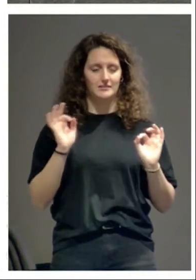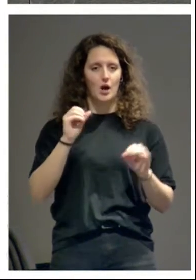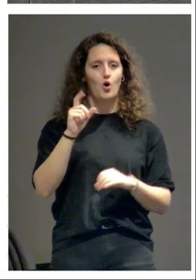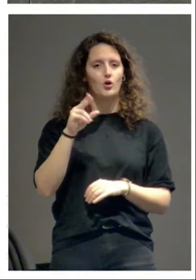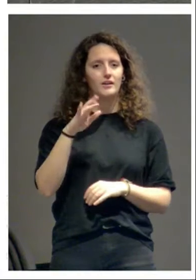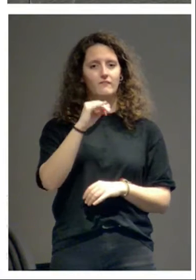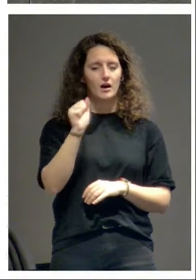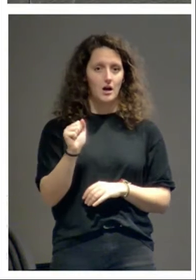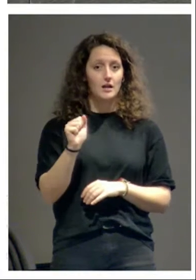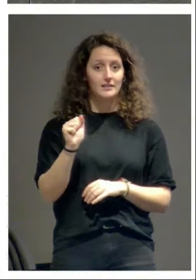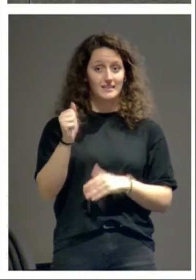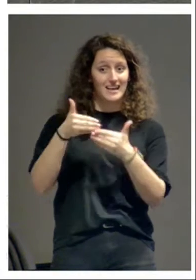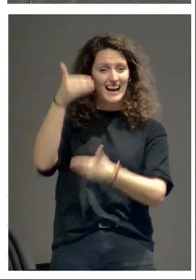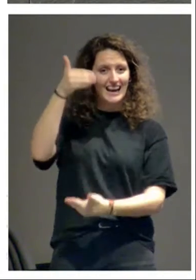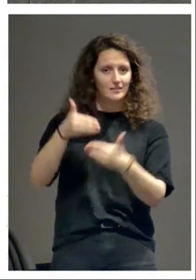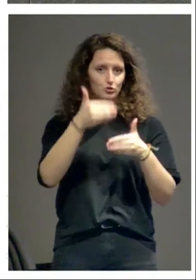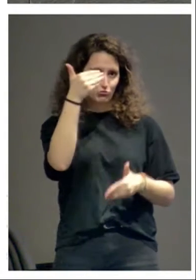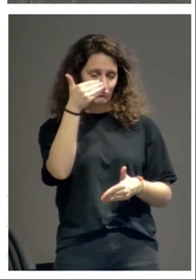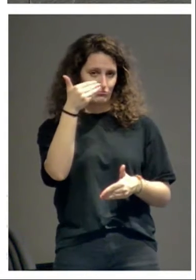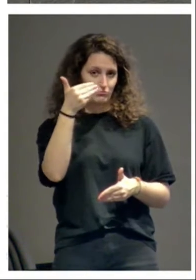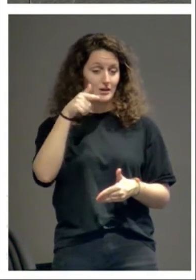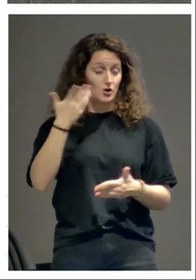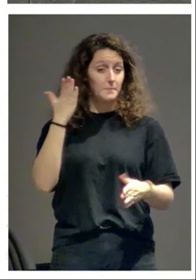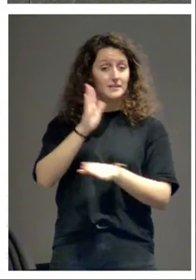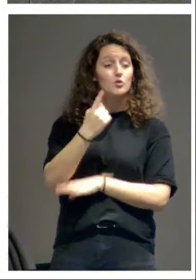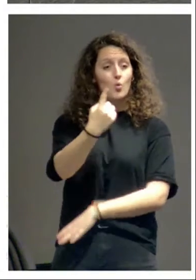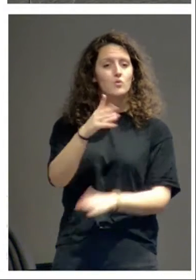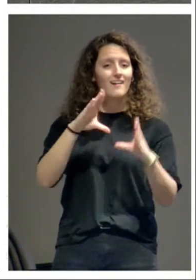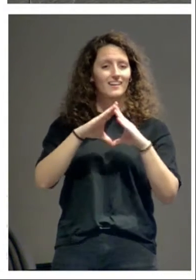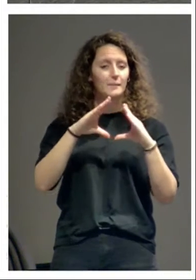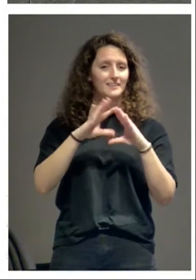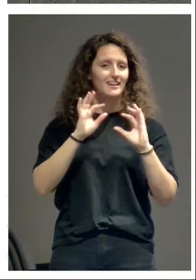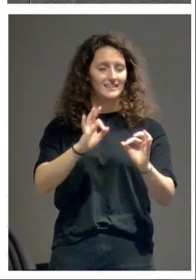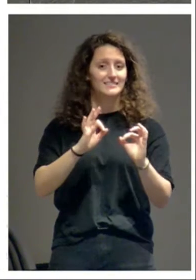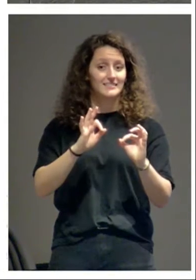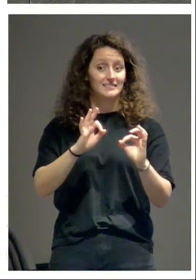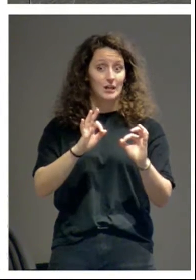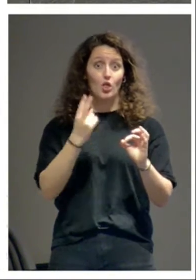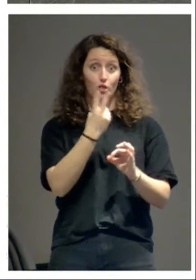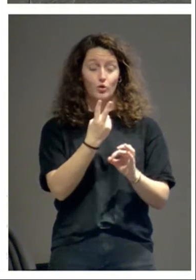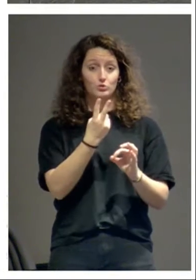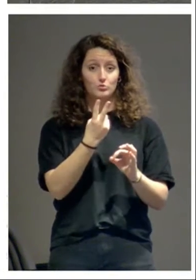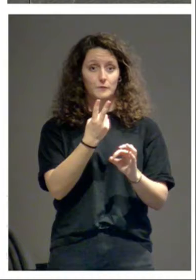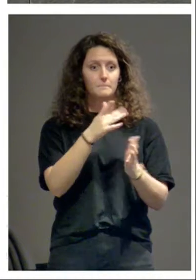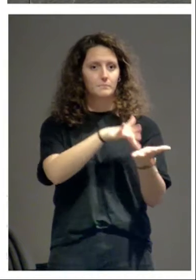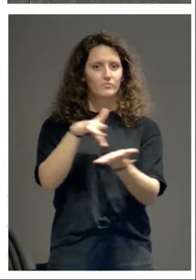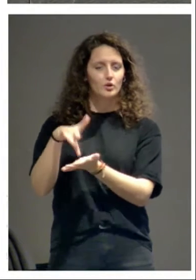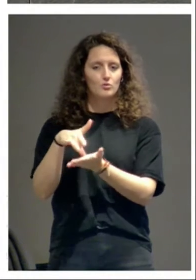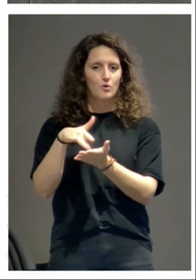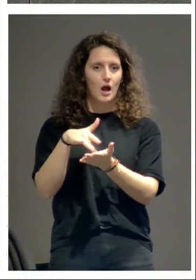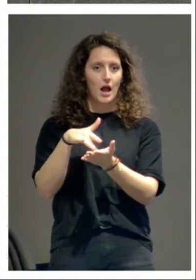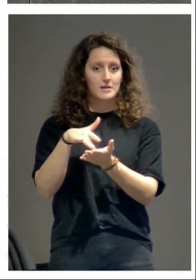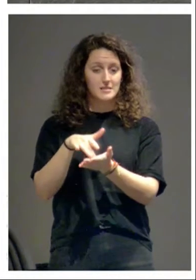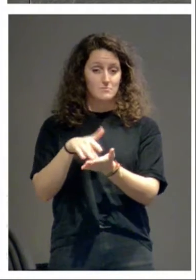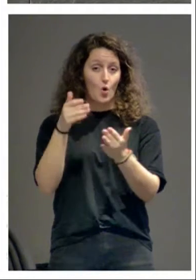son capillas de testero recto, y les estoy presentando una capilla de las dos que están situadas abiertas al brazo